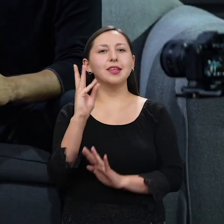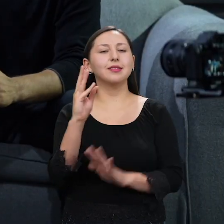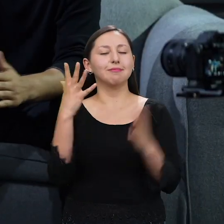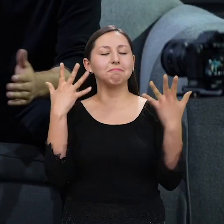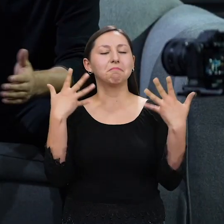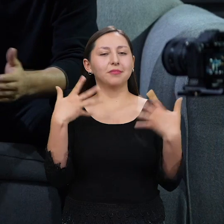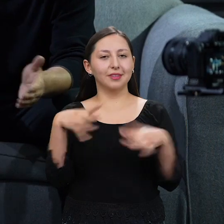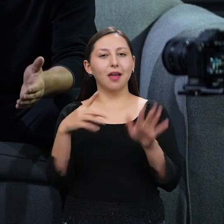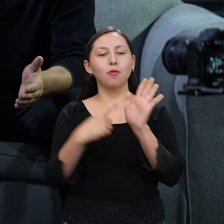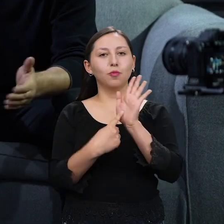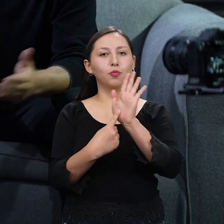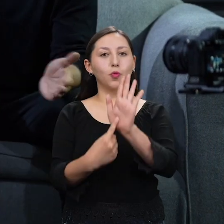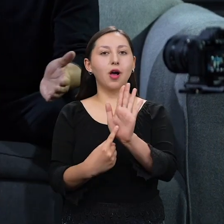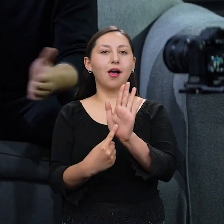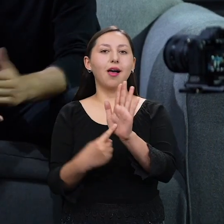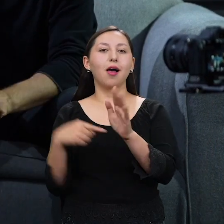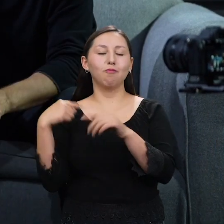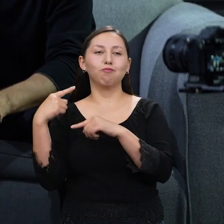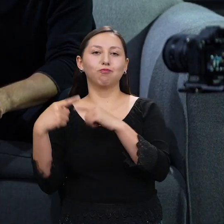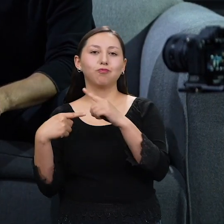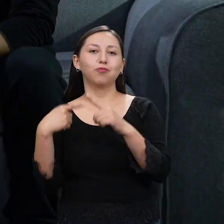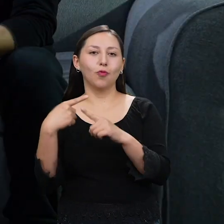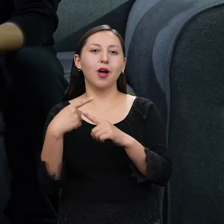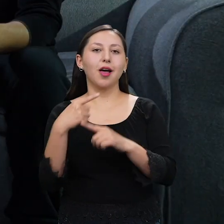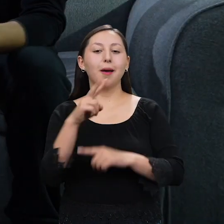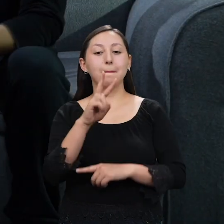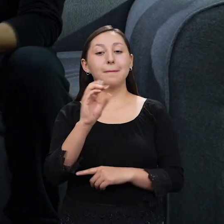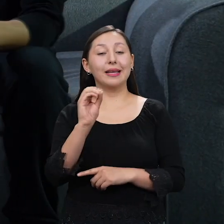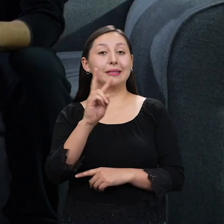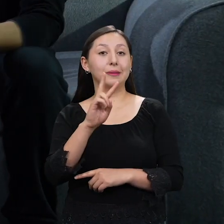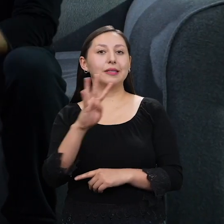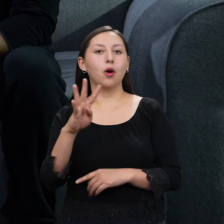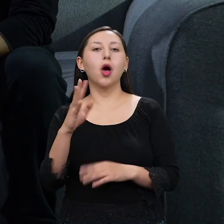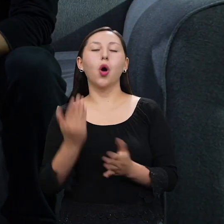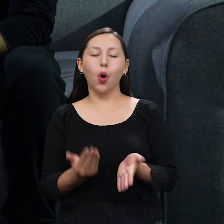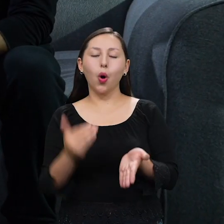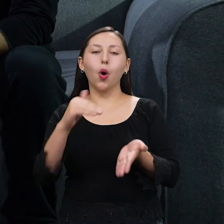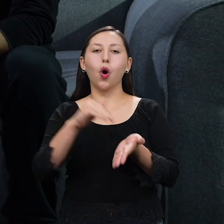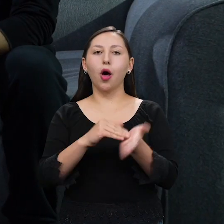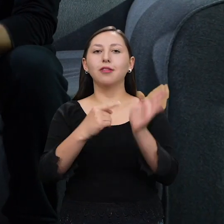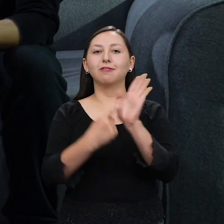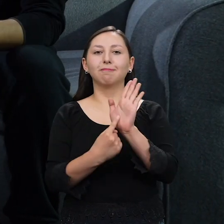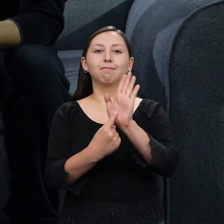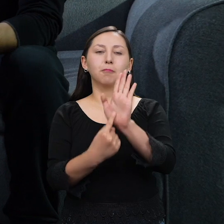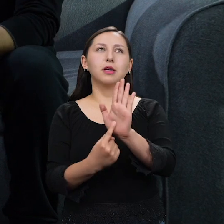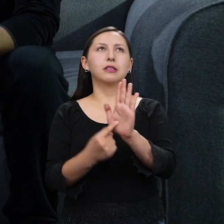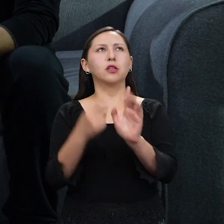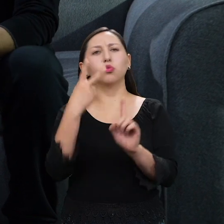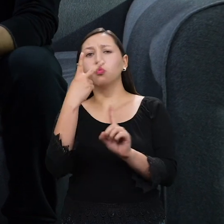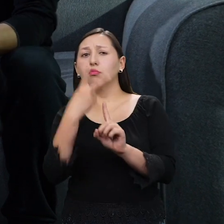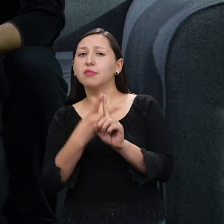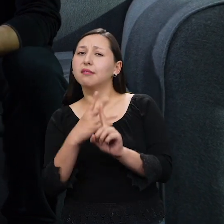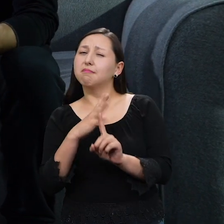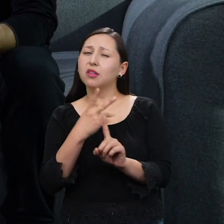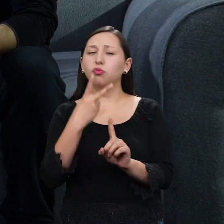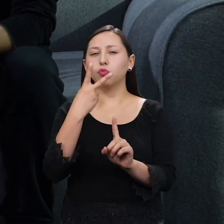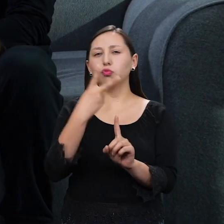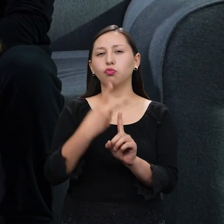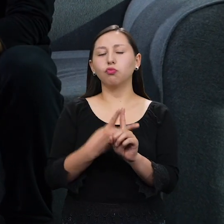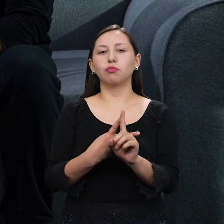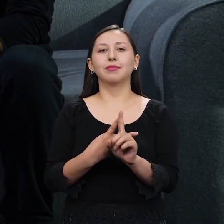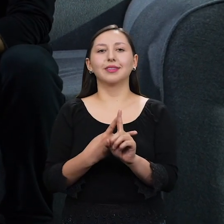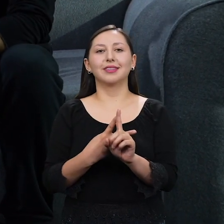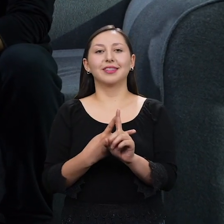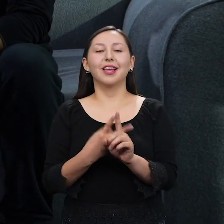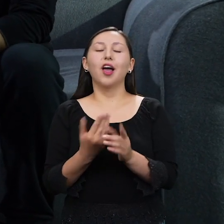durante este año la retomamos a inicios de año. Ya la reestrenamos hace un par de meses casi y estamos haciendo temporada.